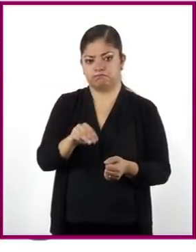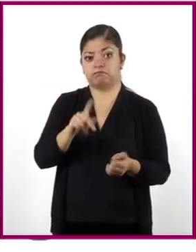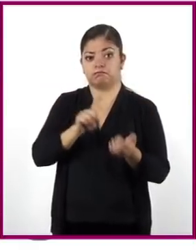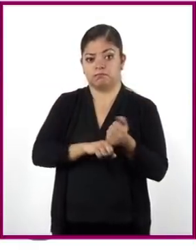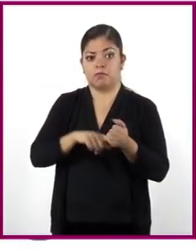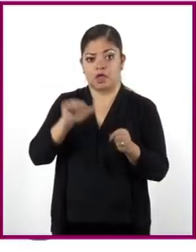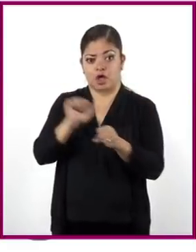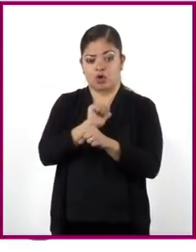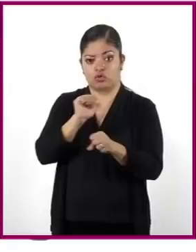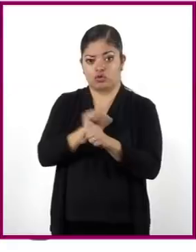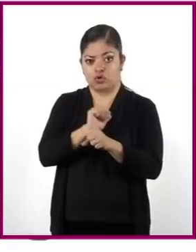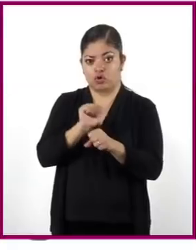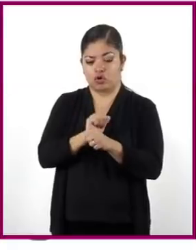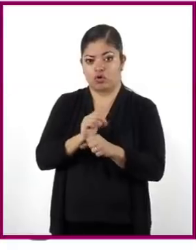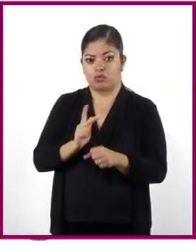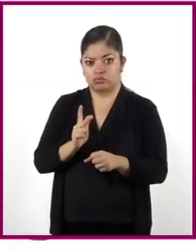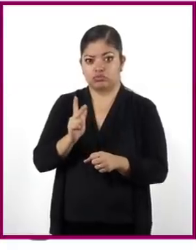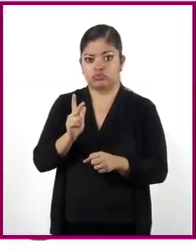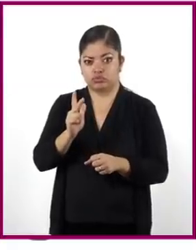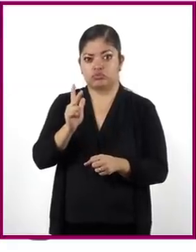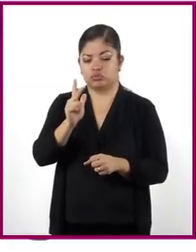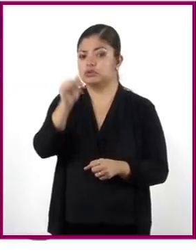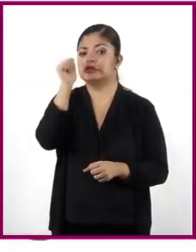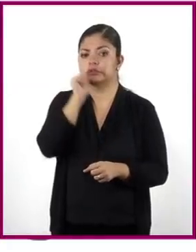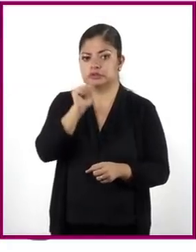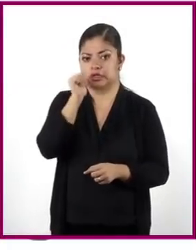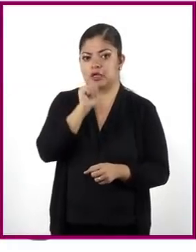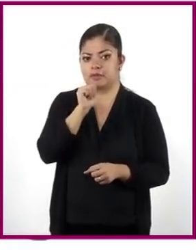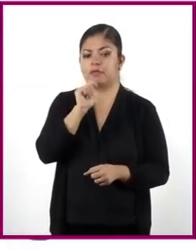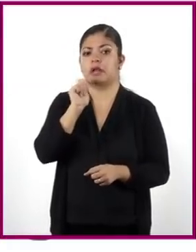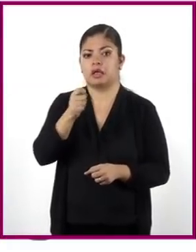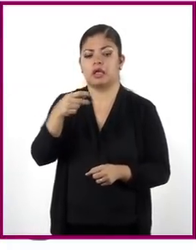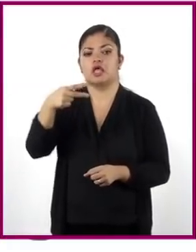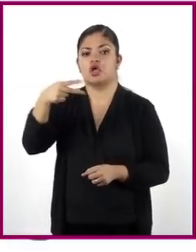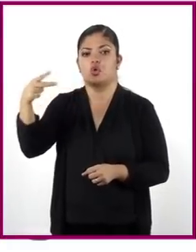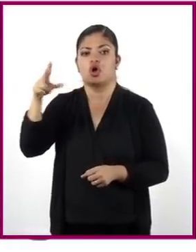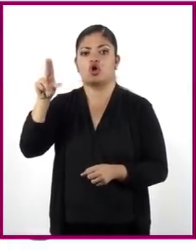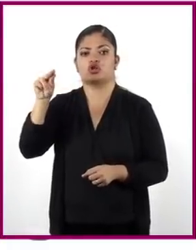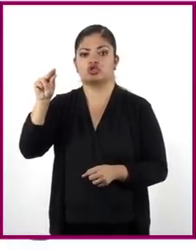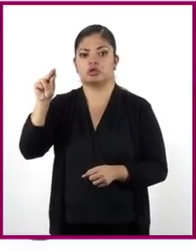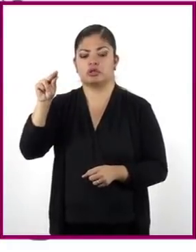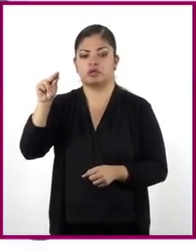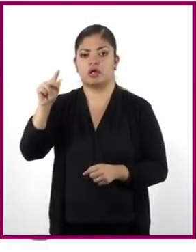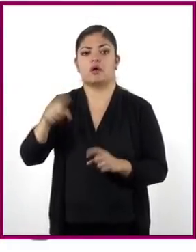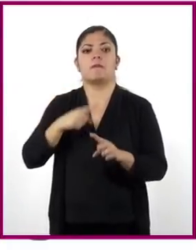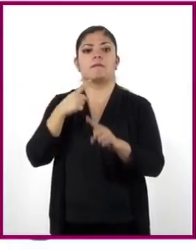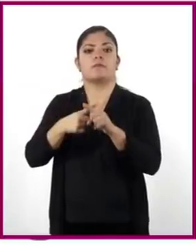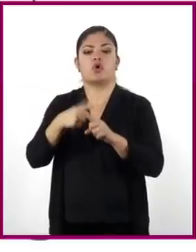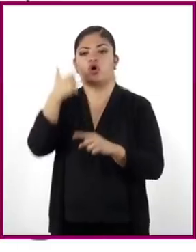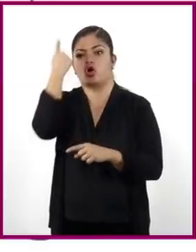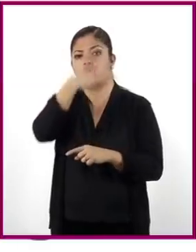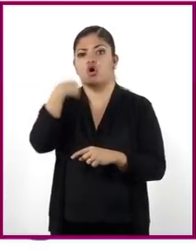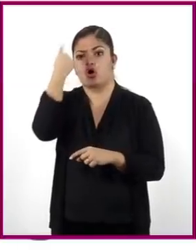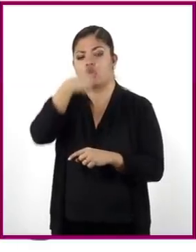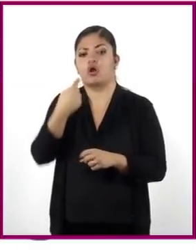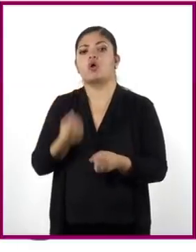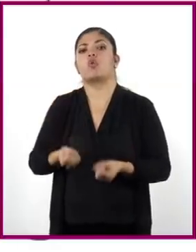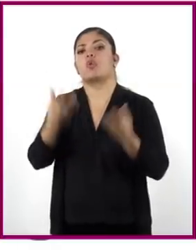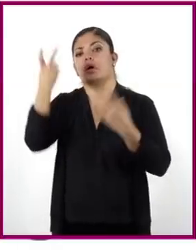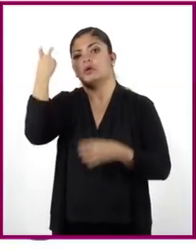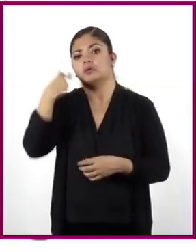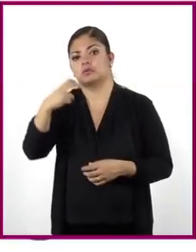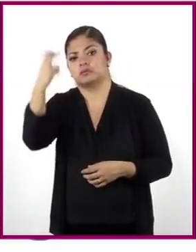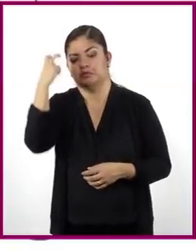que el automóvil avanza es siempre igual a 80 por las horas que viaja. Entonces,